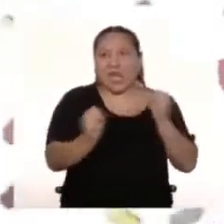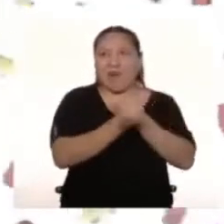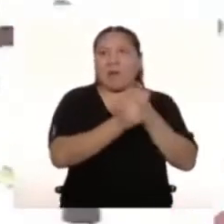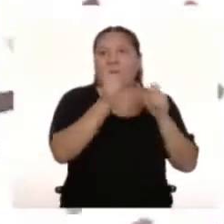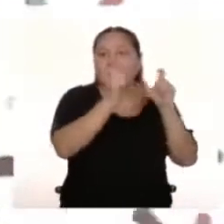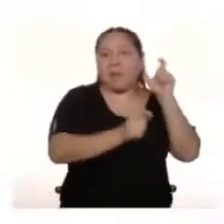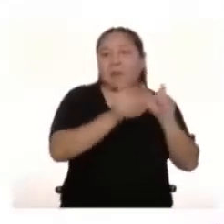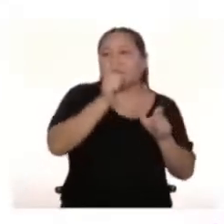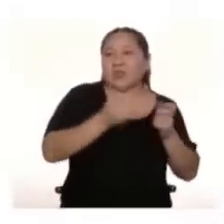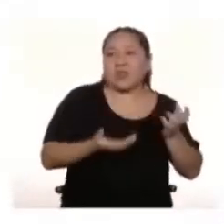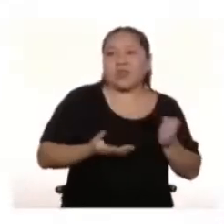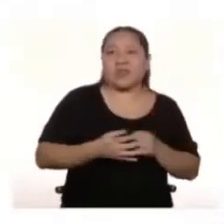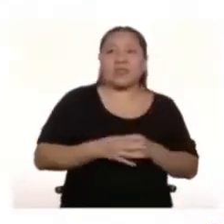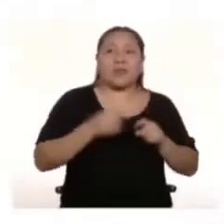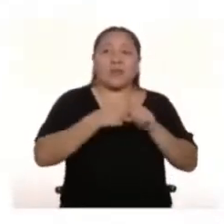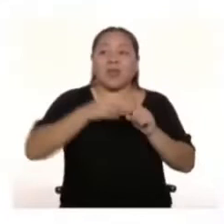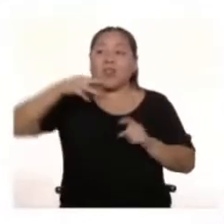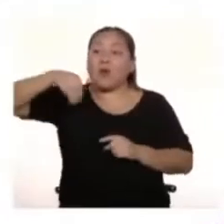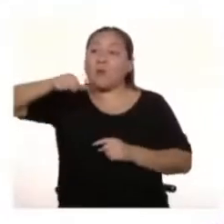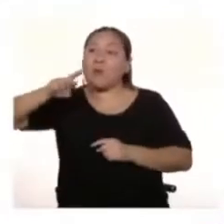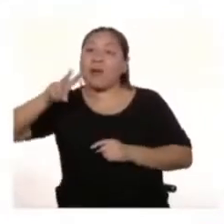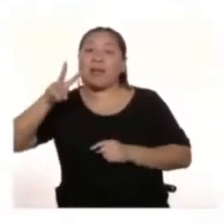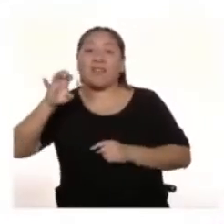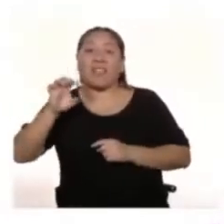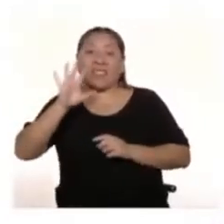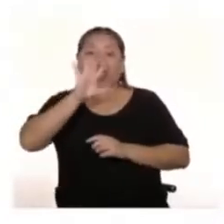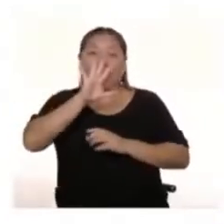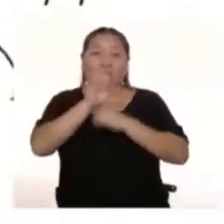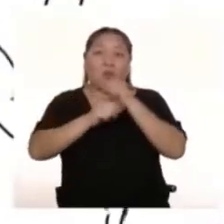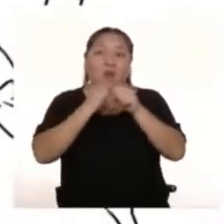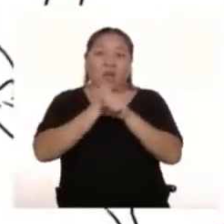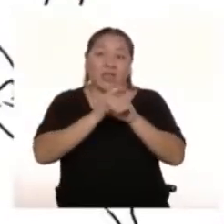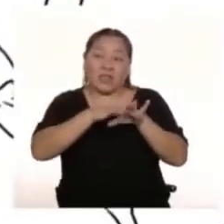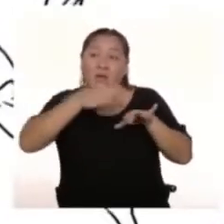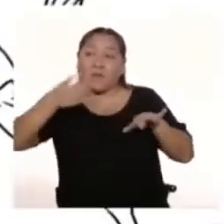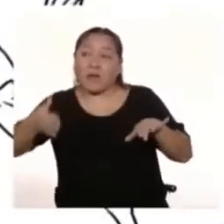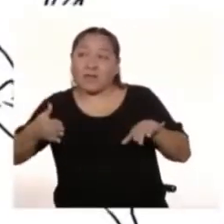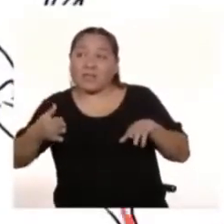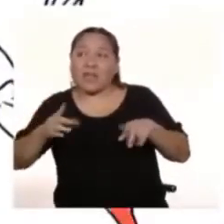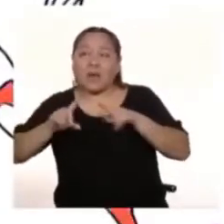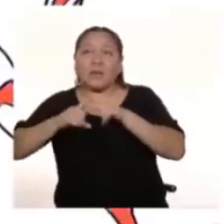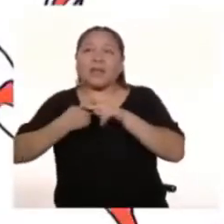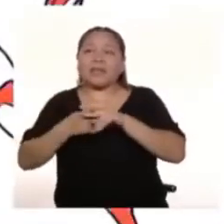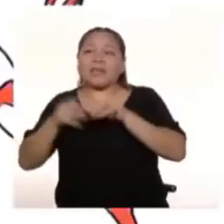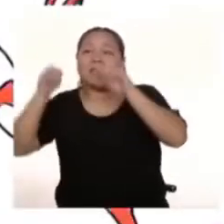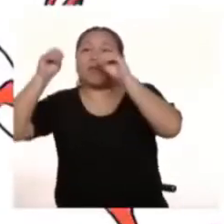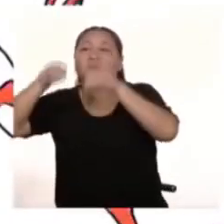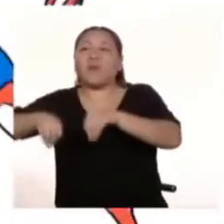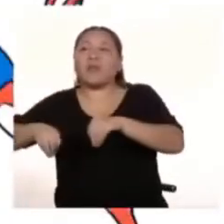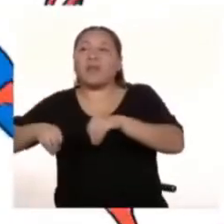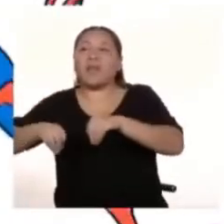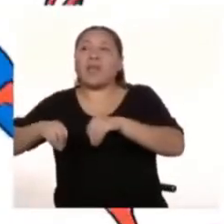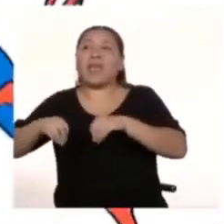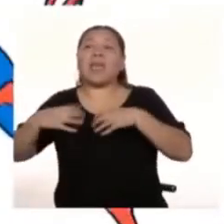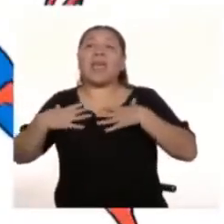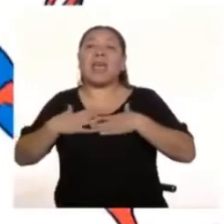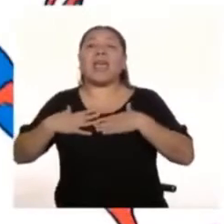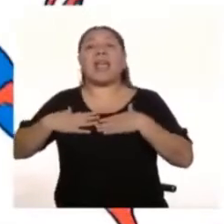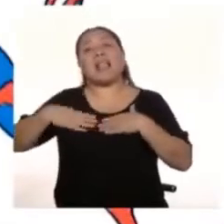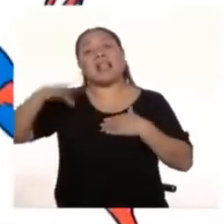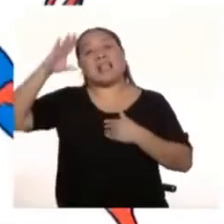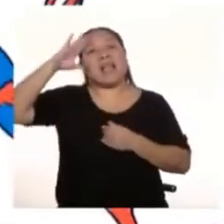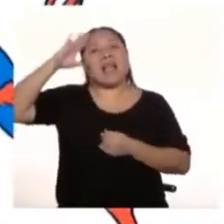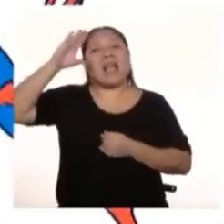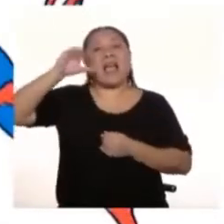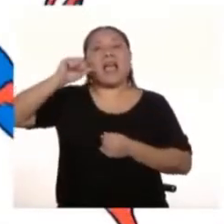Gran Depresión Hasta que Marvel Cinco años después Nace y saca Al Capitán América Personaje ligado A la Segunda Guerra Mundial